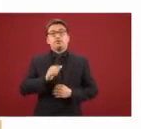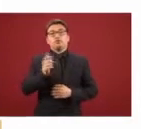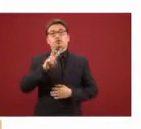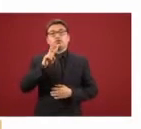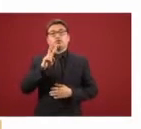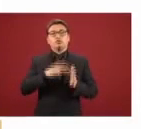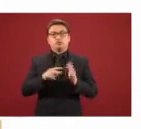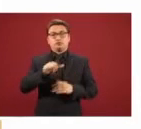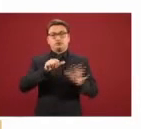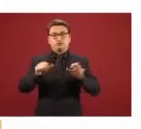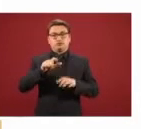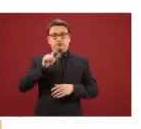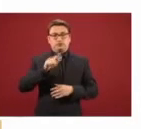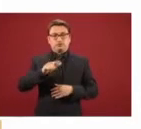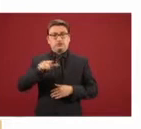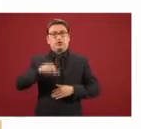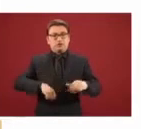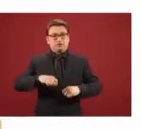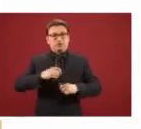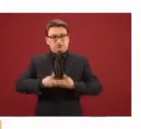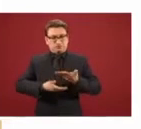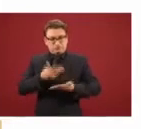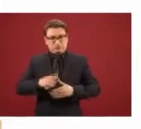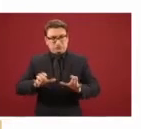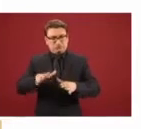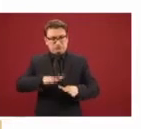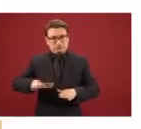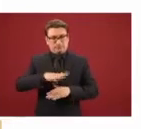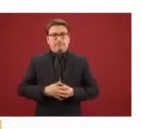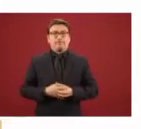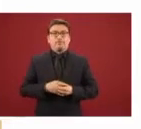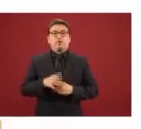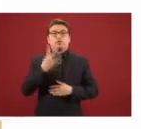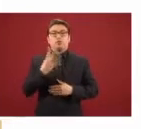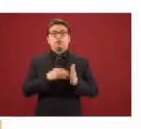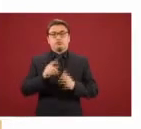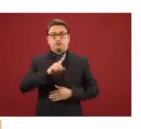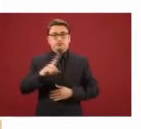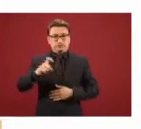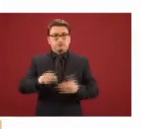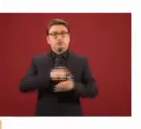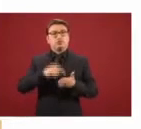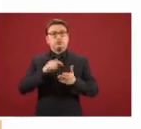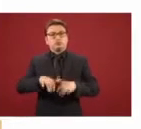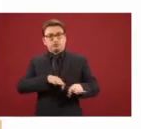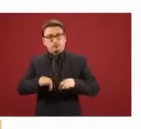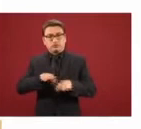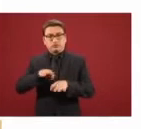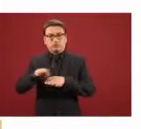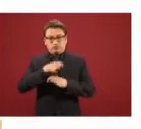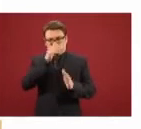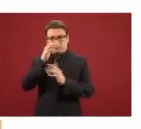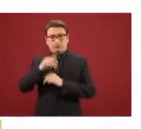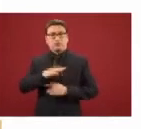2 mil 617 en actividades de servicio comunitario, 4 mil 100 espacios laborales formales pactados